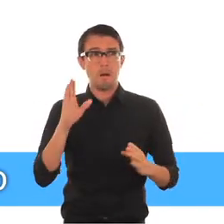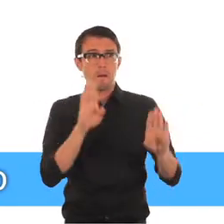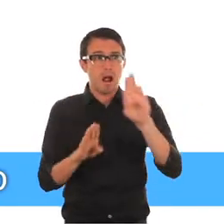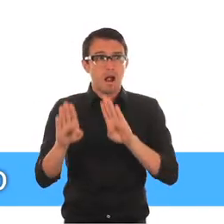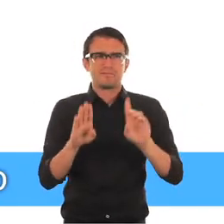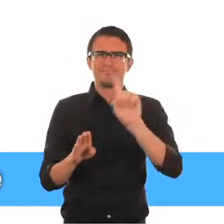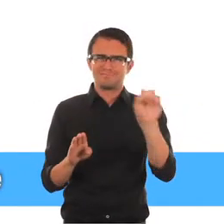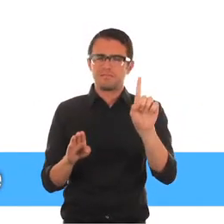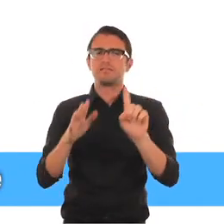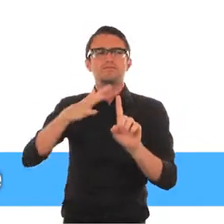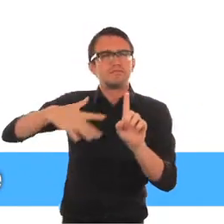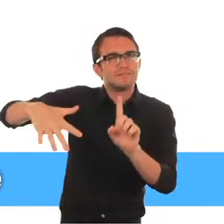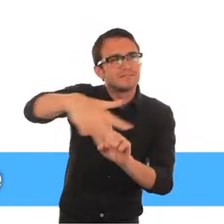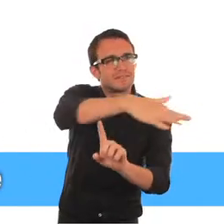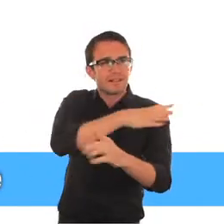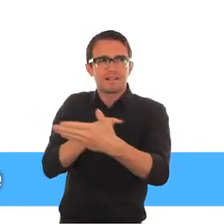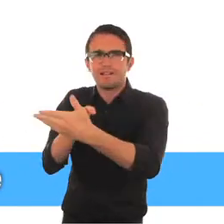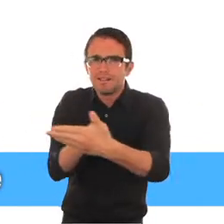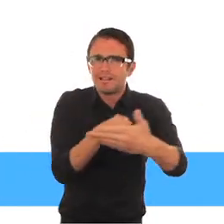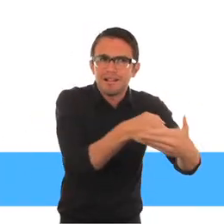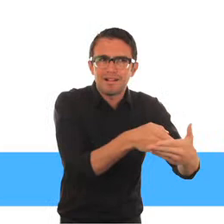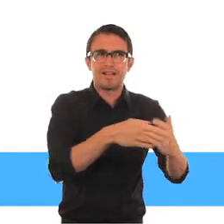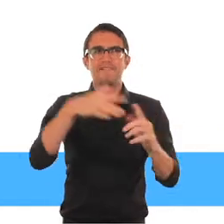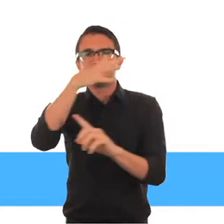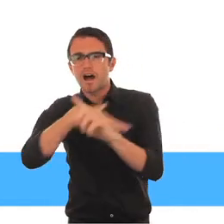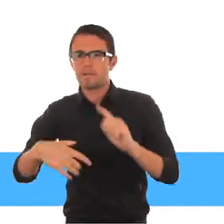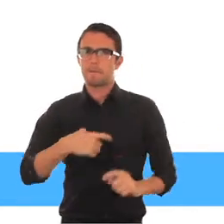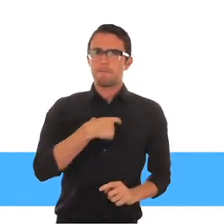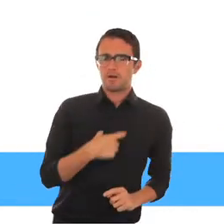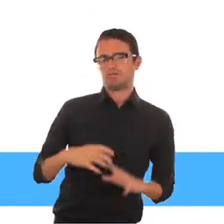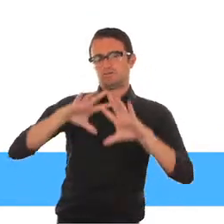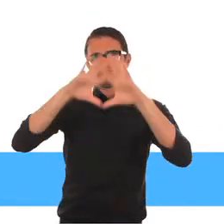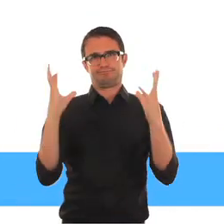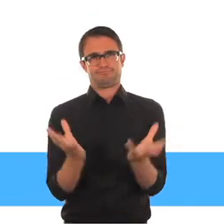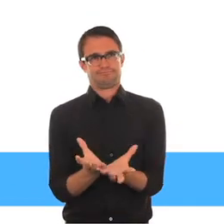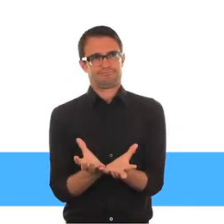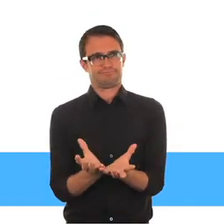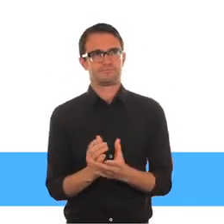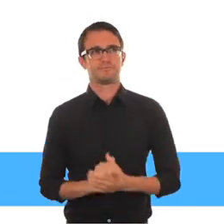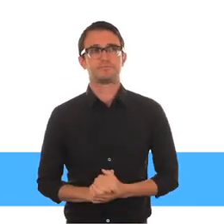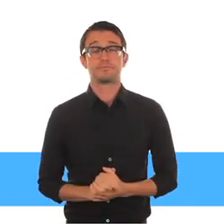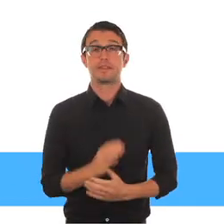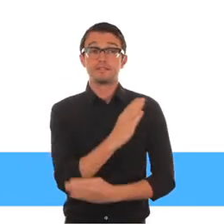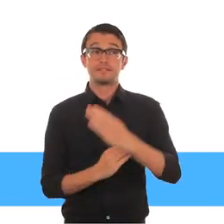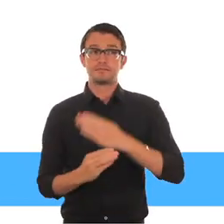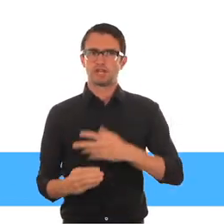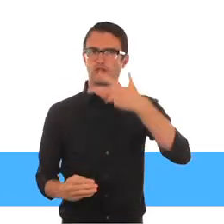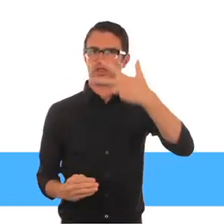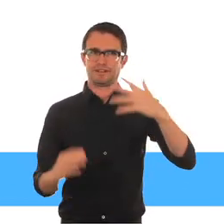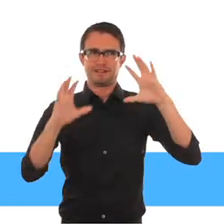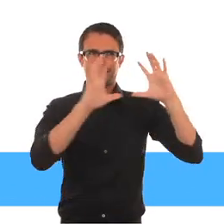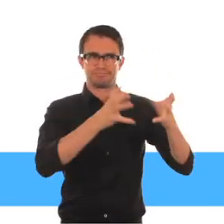social, sino más bien una interacción entre problemas de salud y factores ambientales y personales. La discapacidad ocurre en tres